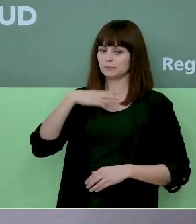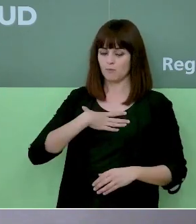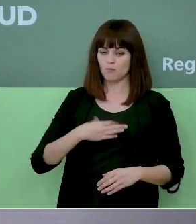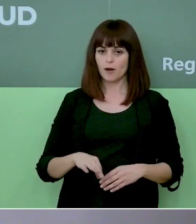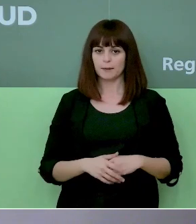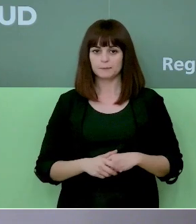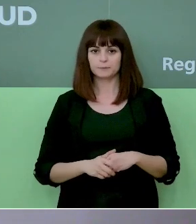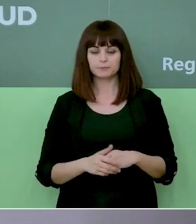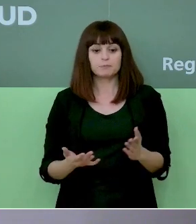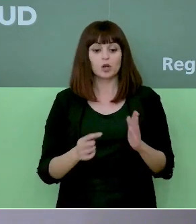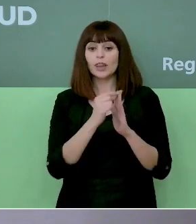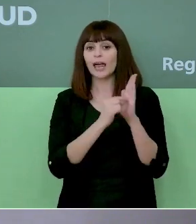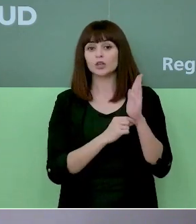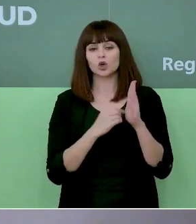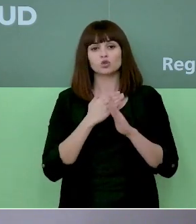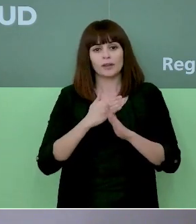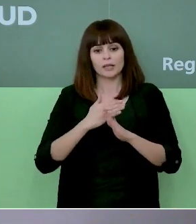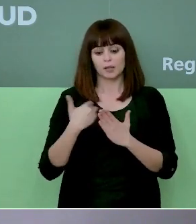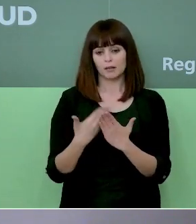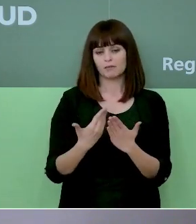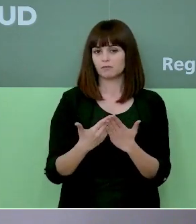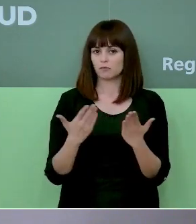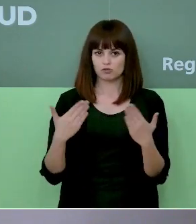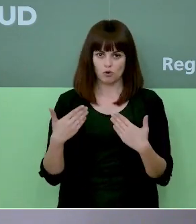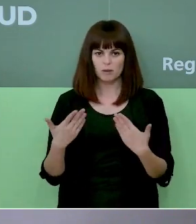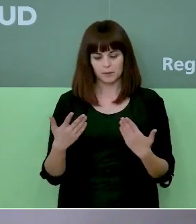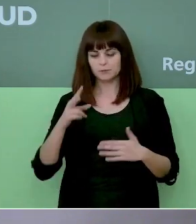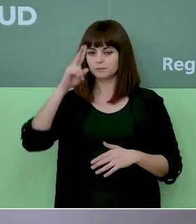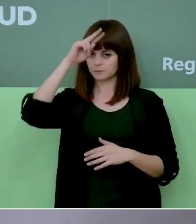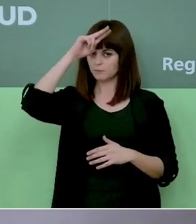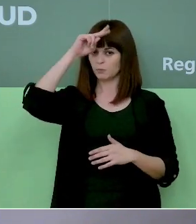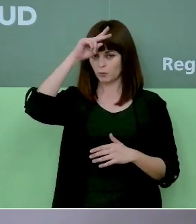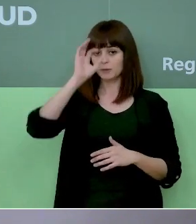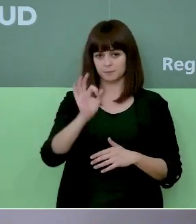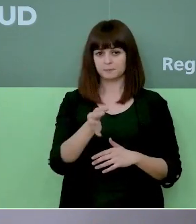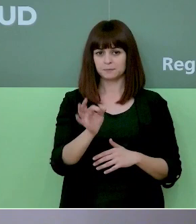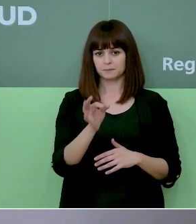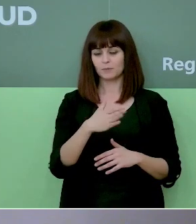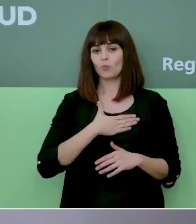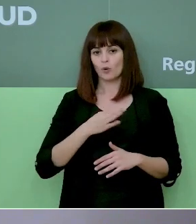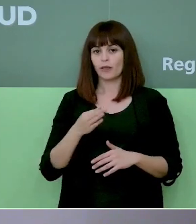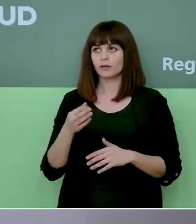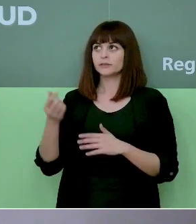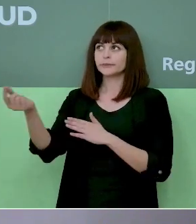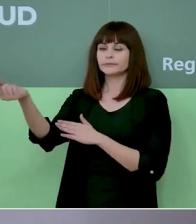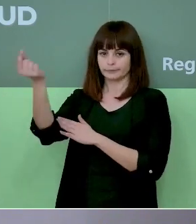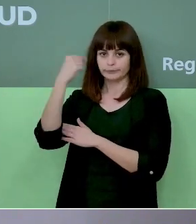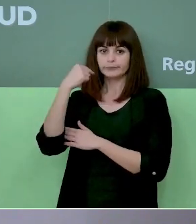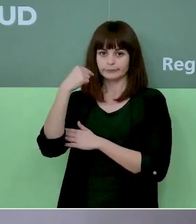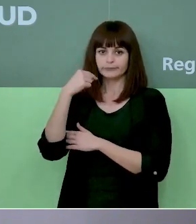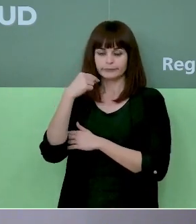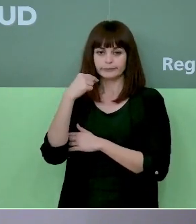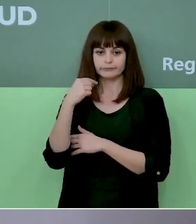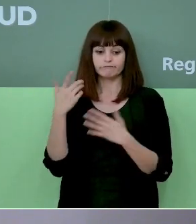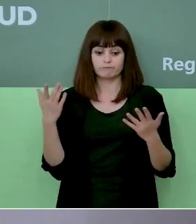no tenemos datos suficientemente sólidos pero sí tenemos una cierta preocupación de que efectivamente pueda haber una transmisión y